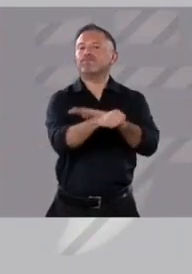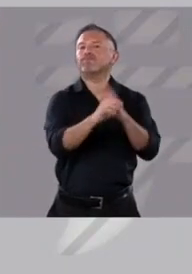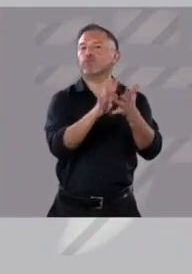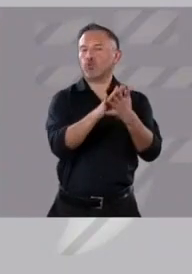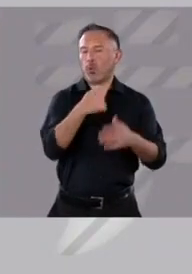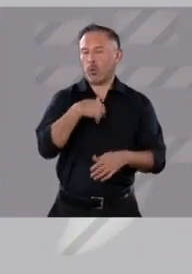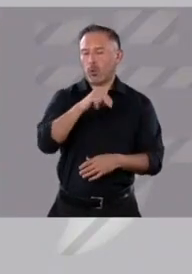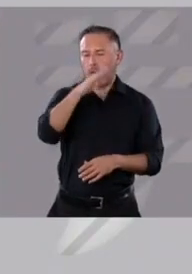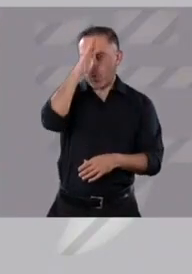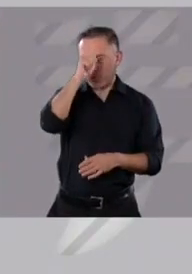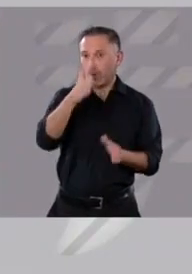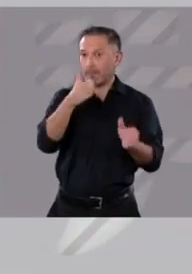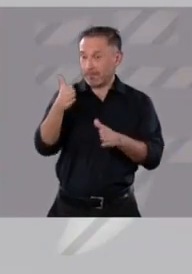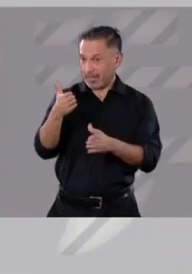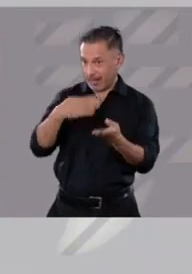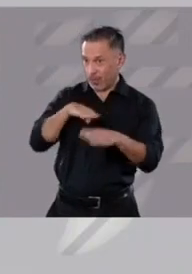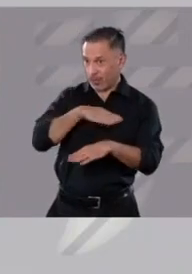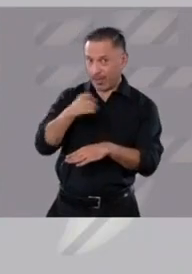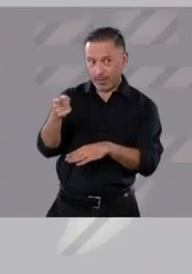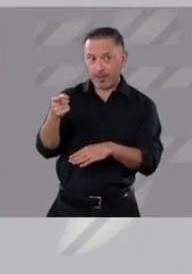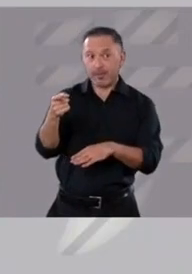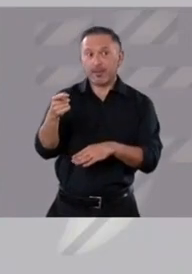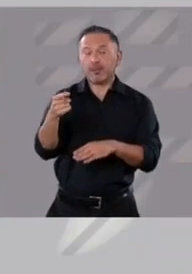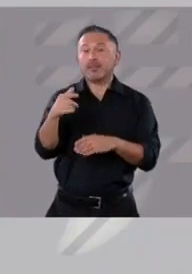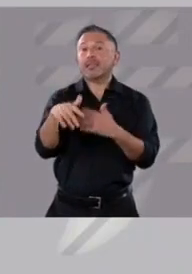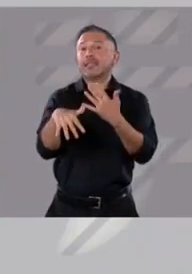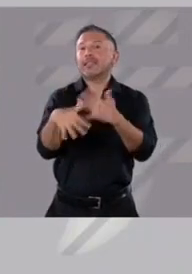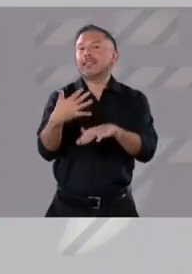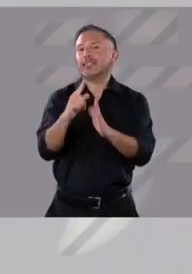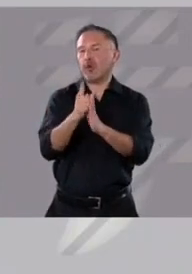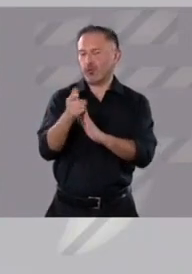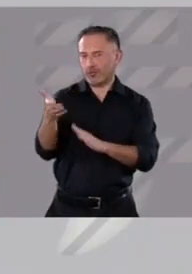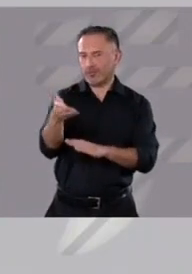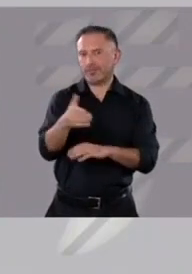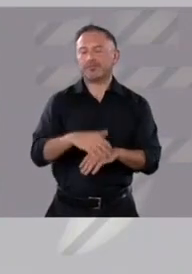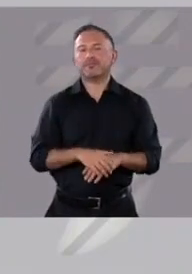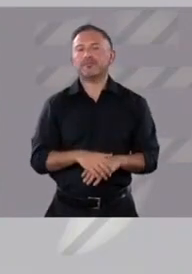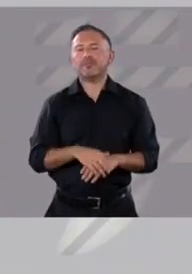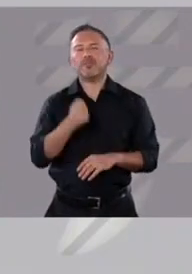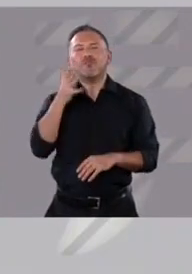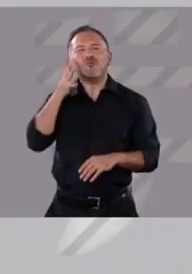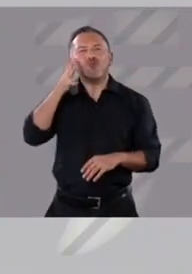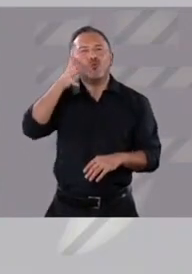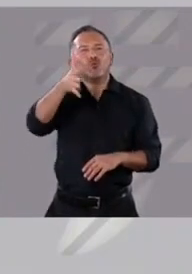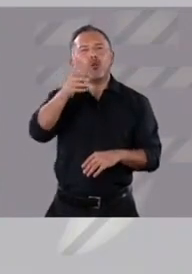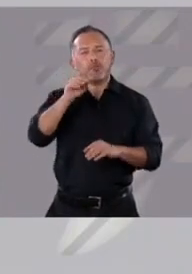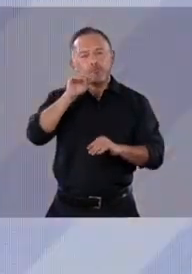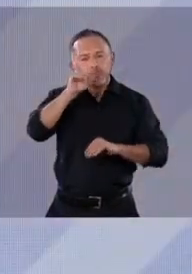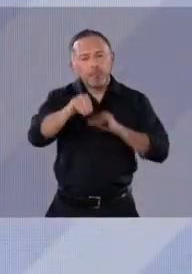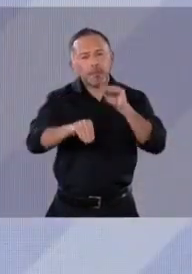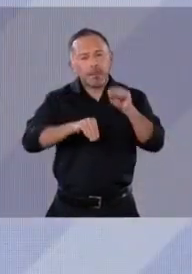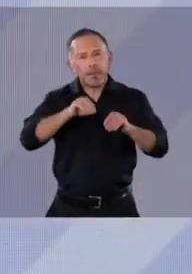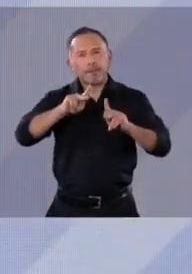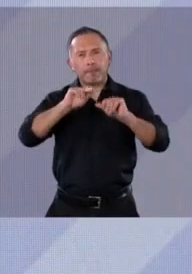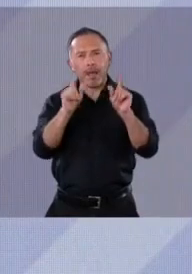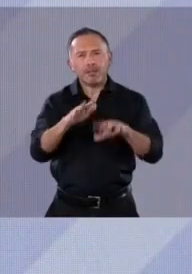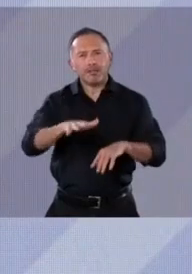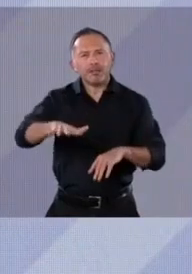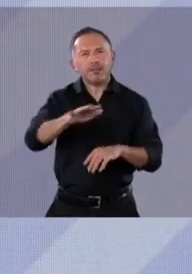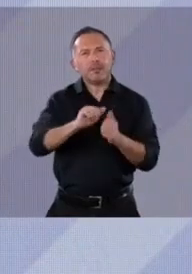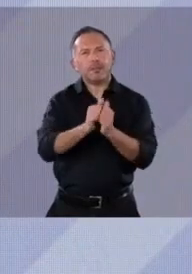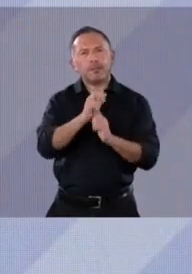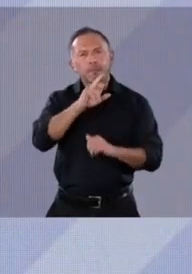Galvez y Claudia Sheinbaum, 15 segundos. Vamos a construir un futuro de paz y prosperidad. Ya inició la